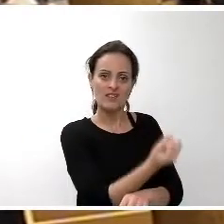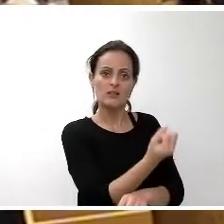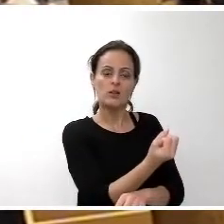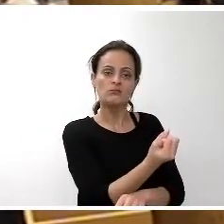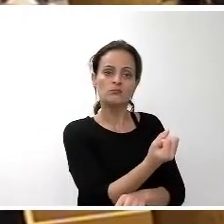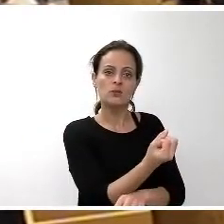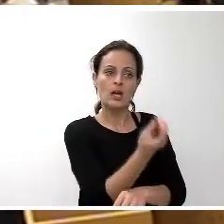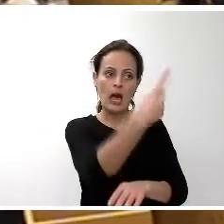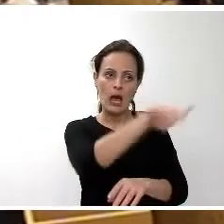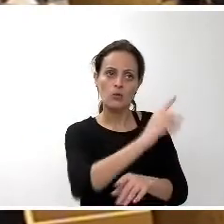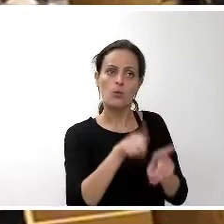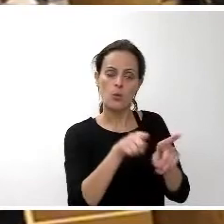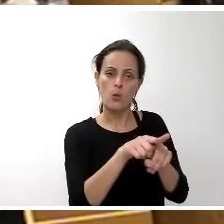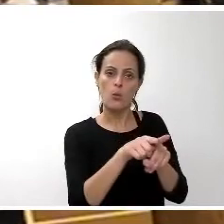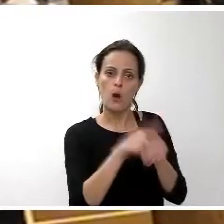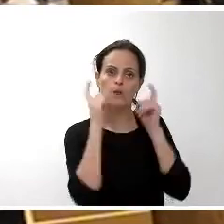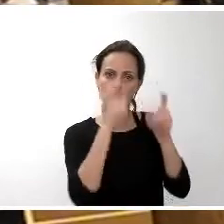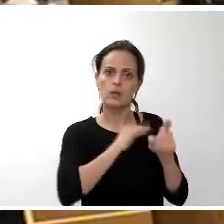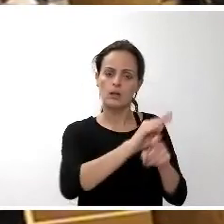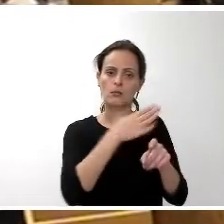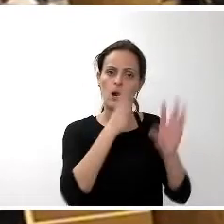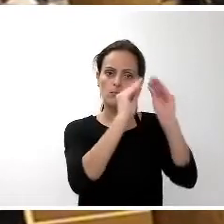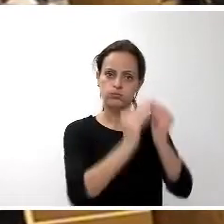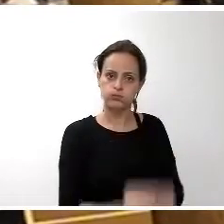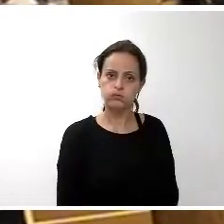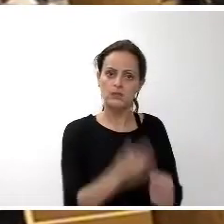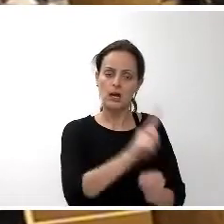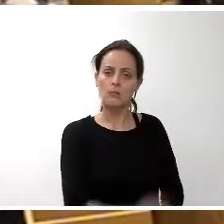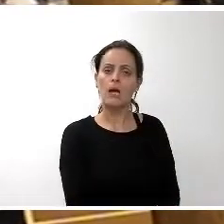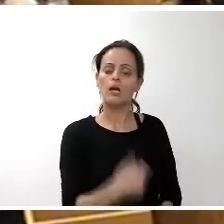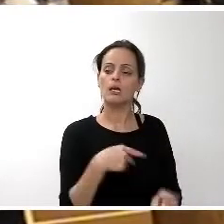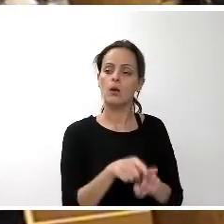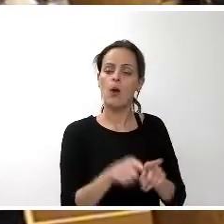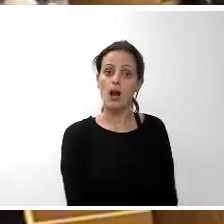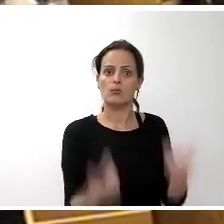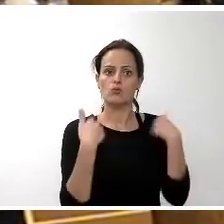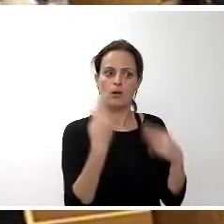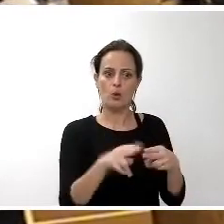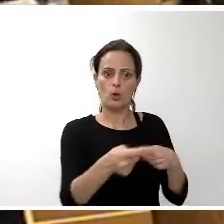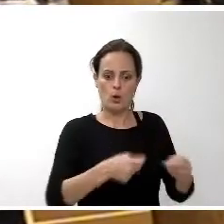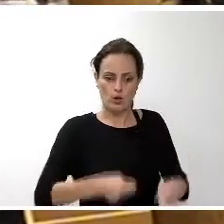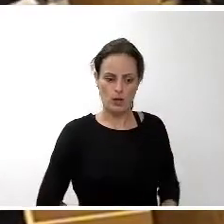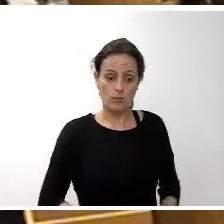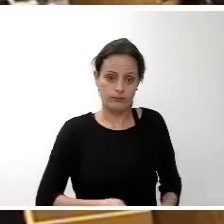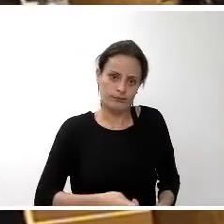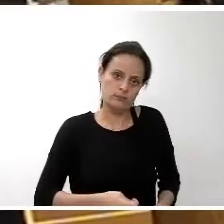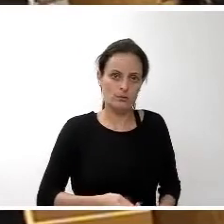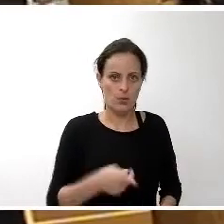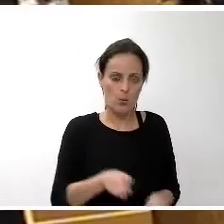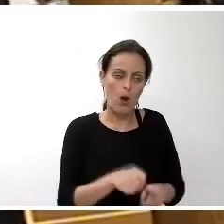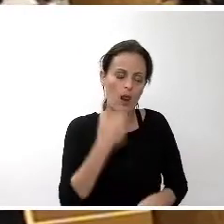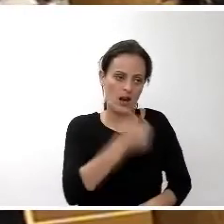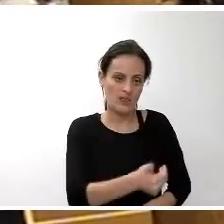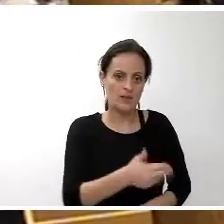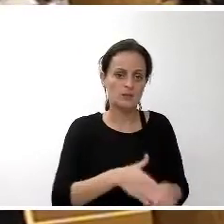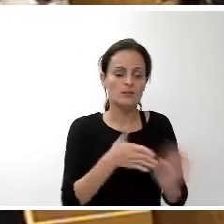esfuerzo a su elaboración y también desde luego al responsable político de coordinarlas el resultado es un